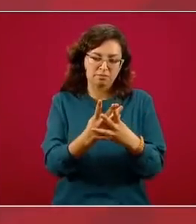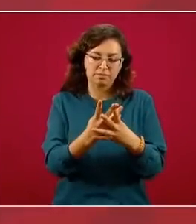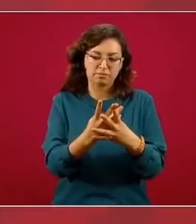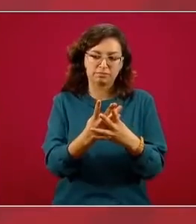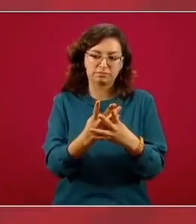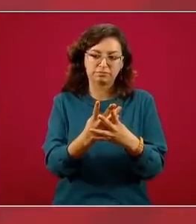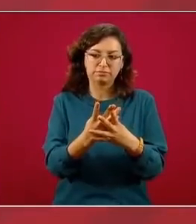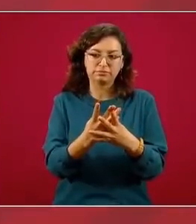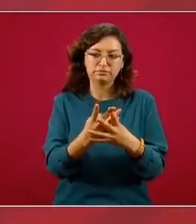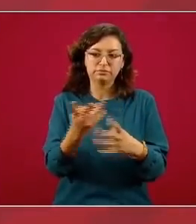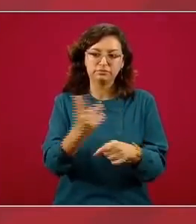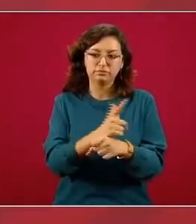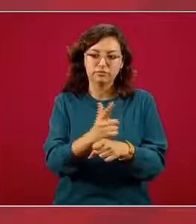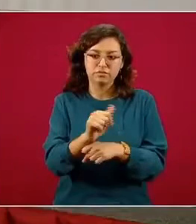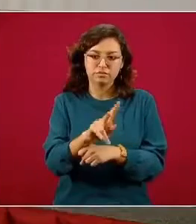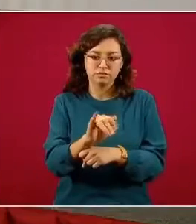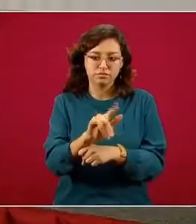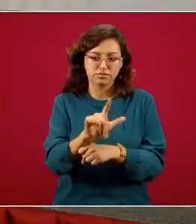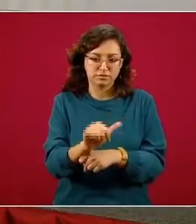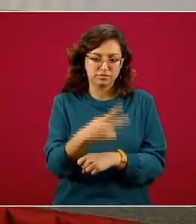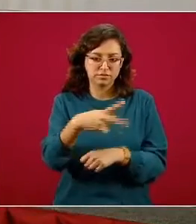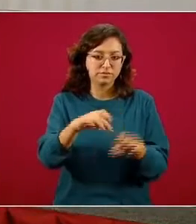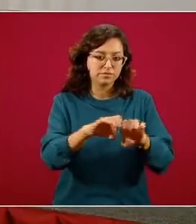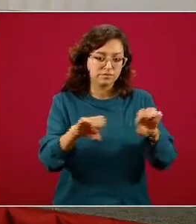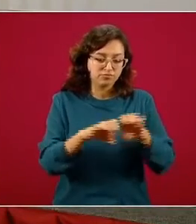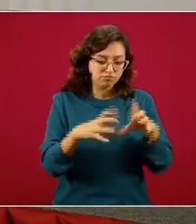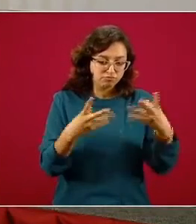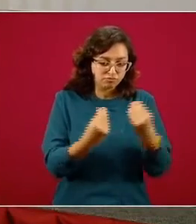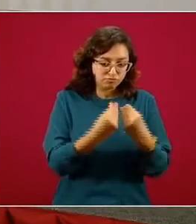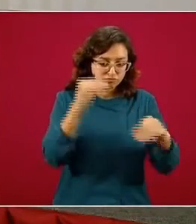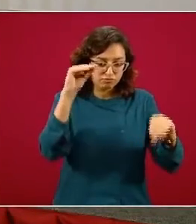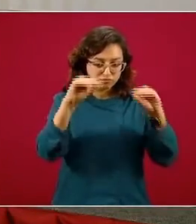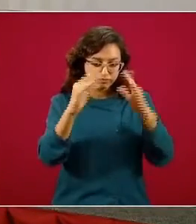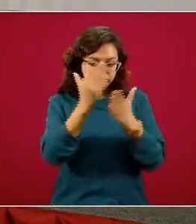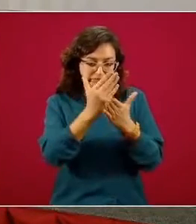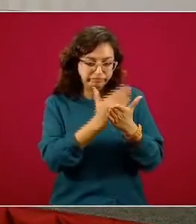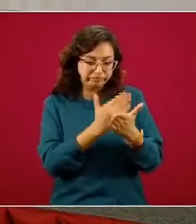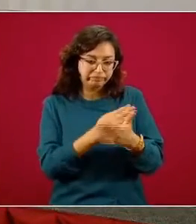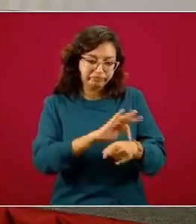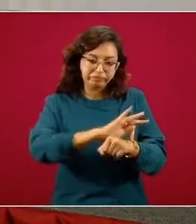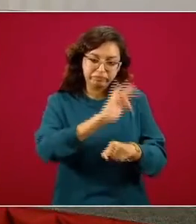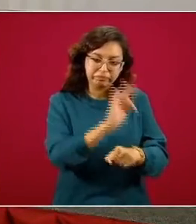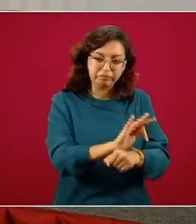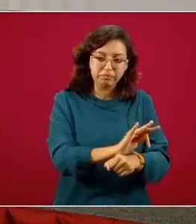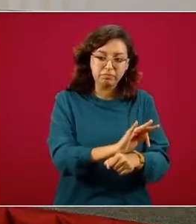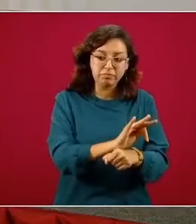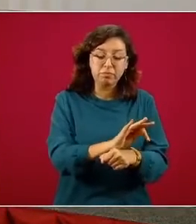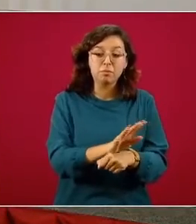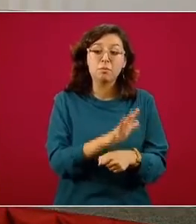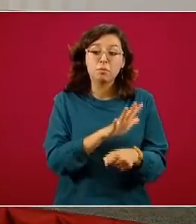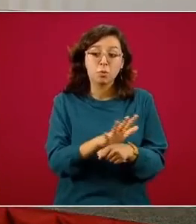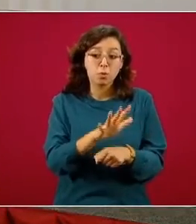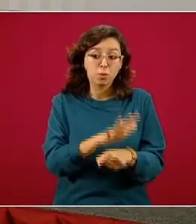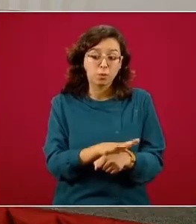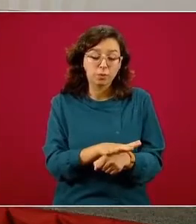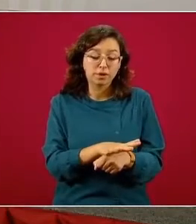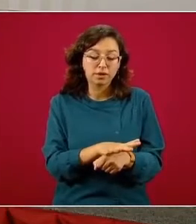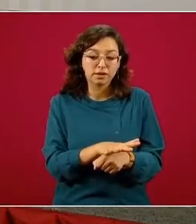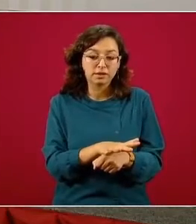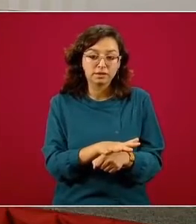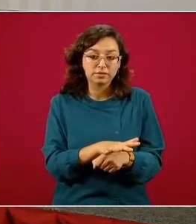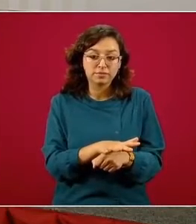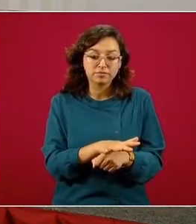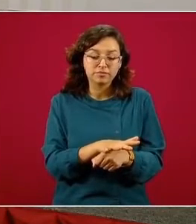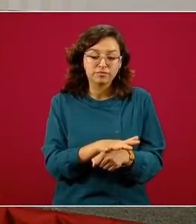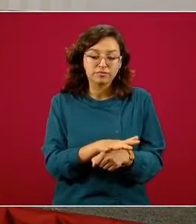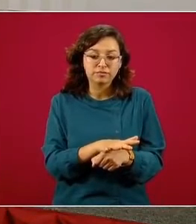con el licenciado Ávila y su equipo la idea de este lineamiento es que estuvieran disponibles en todo momento las